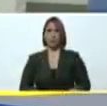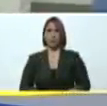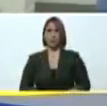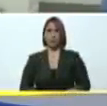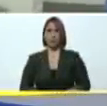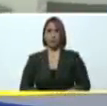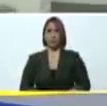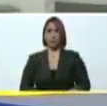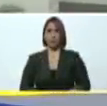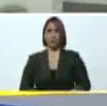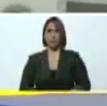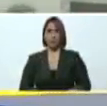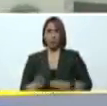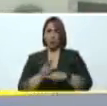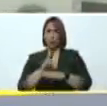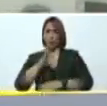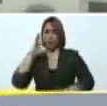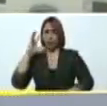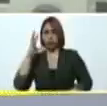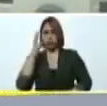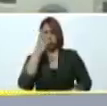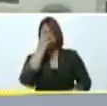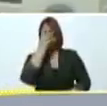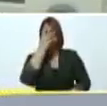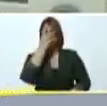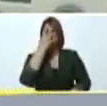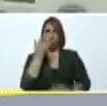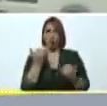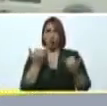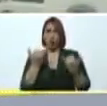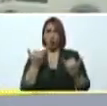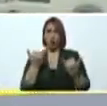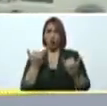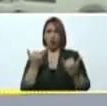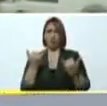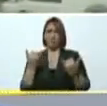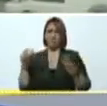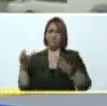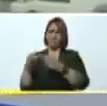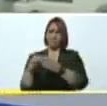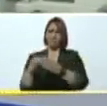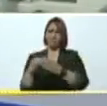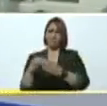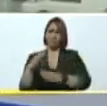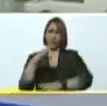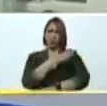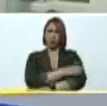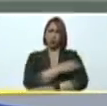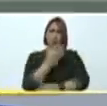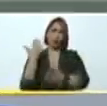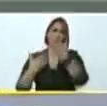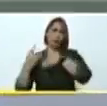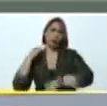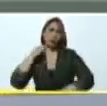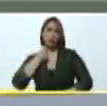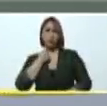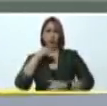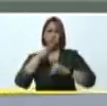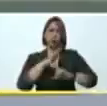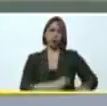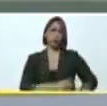usan máscaras ahora las élites las antiguas excluyentes corruptas